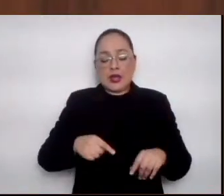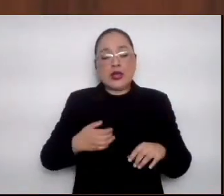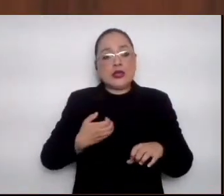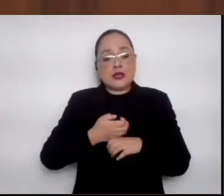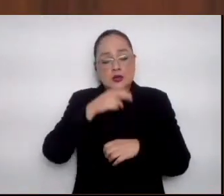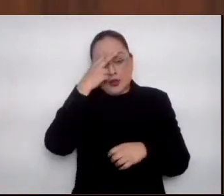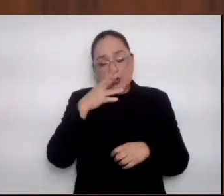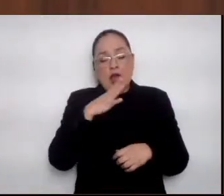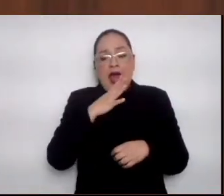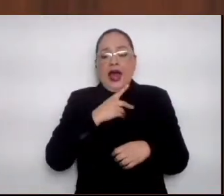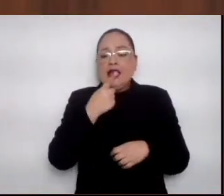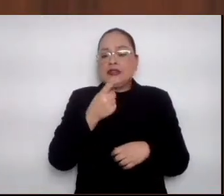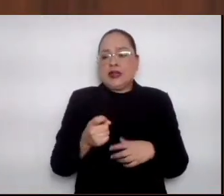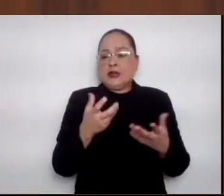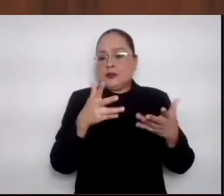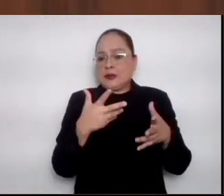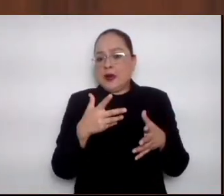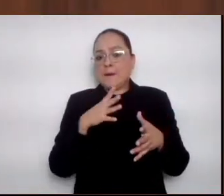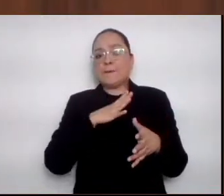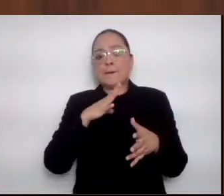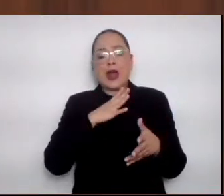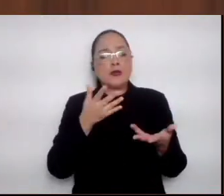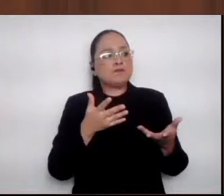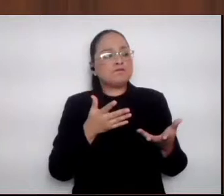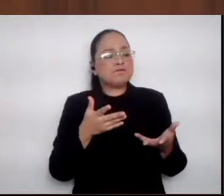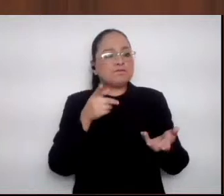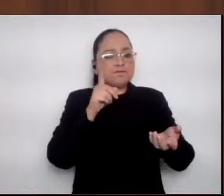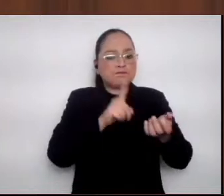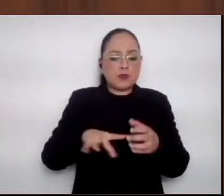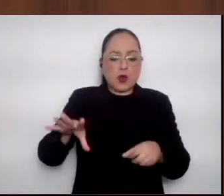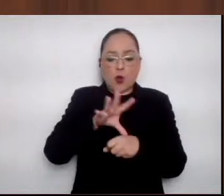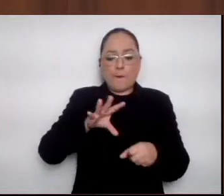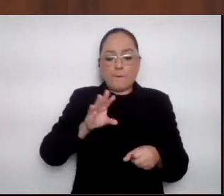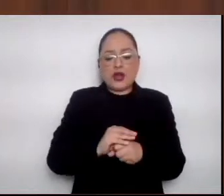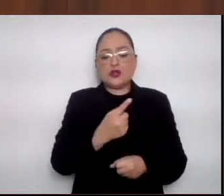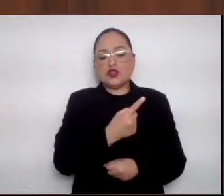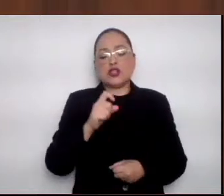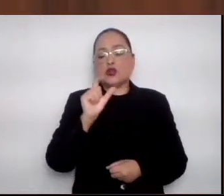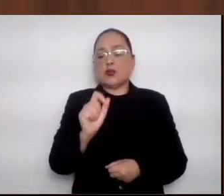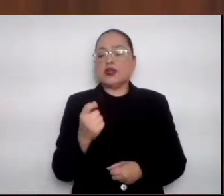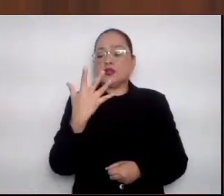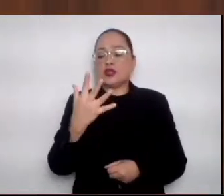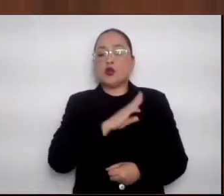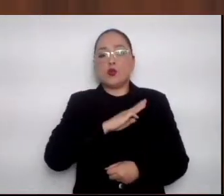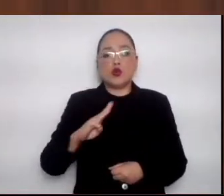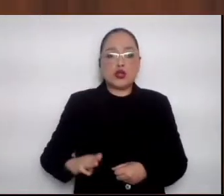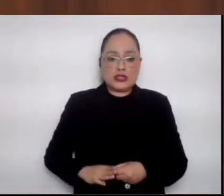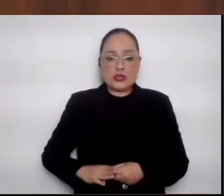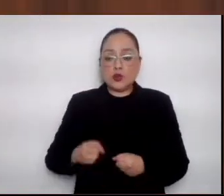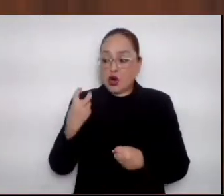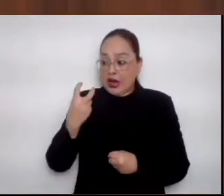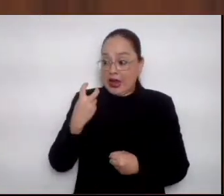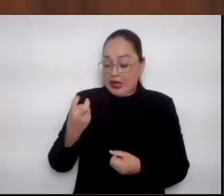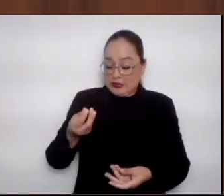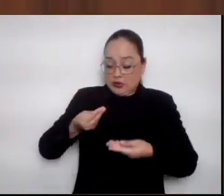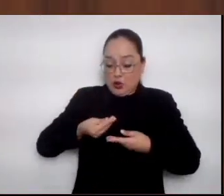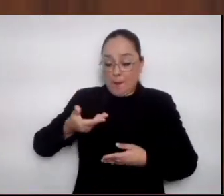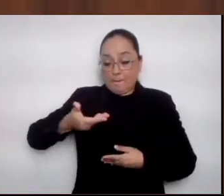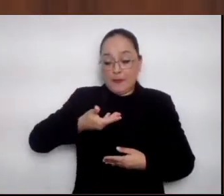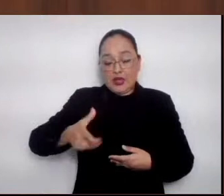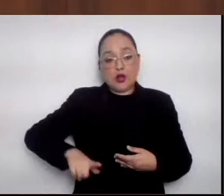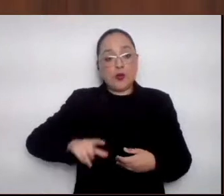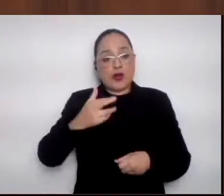proceso, tenemos una cobertura y una incidencia prácticamente en los 125 municipios, así será, es la instrucción que tenemos por parte del gobernador